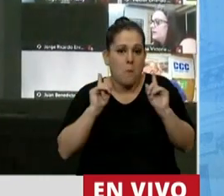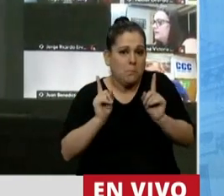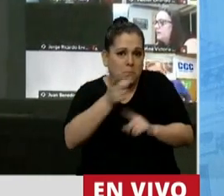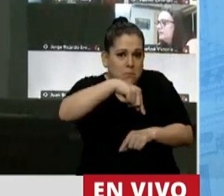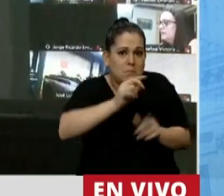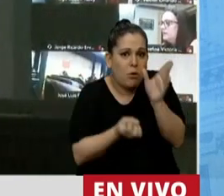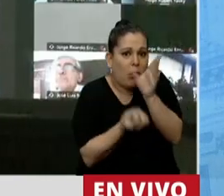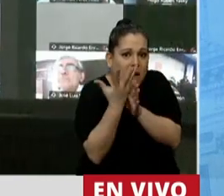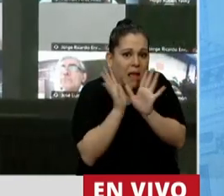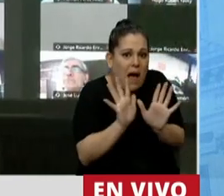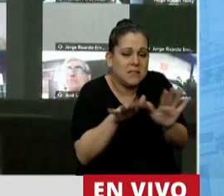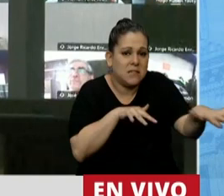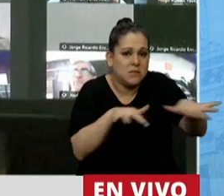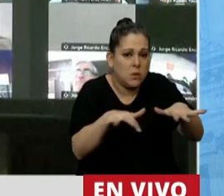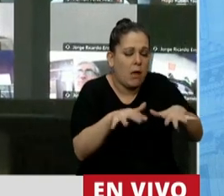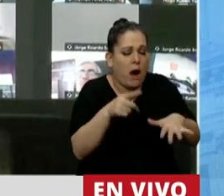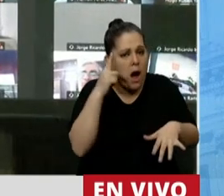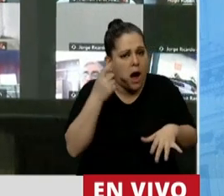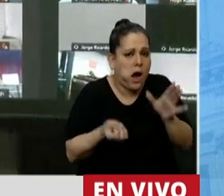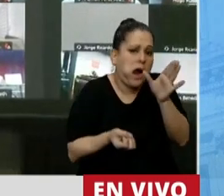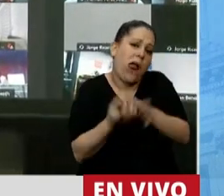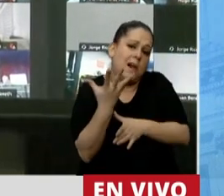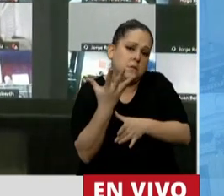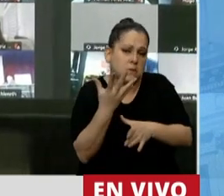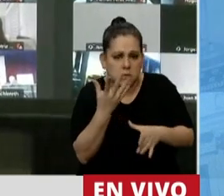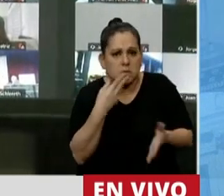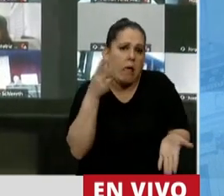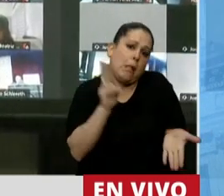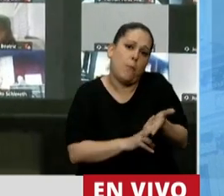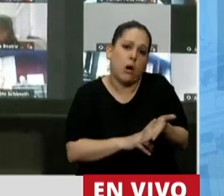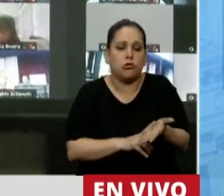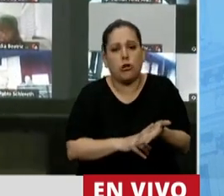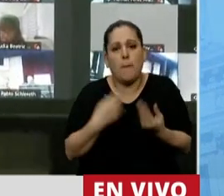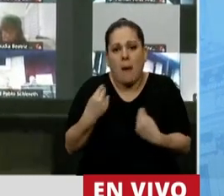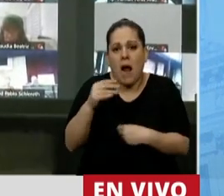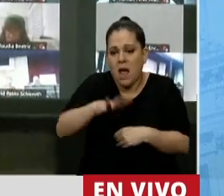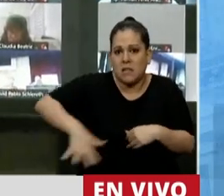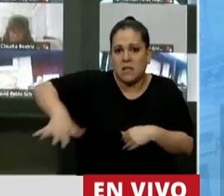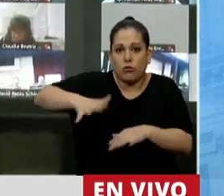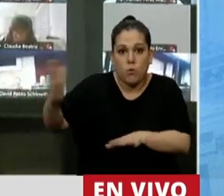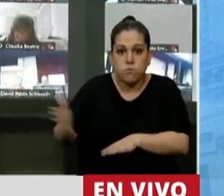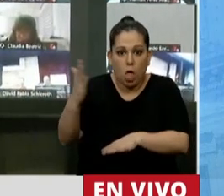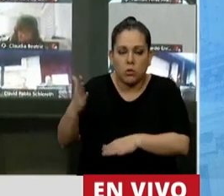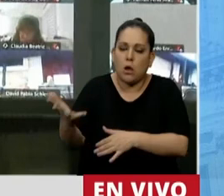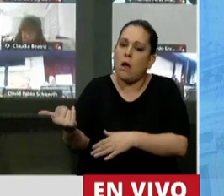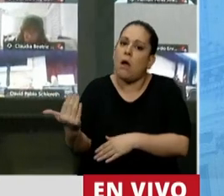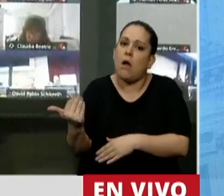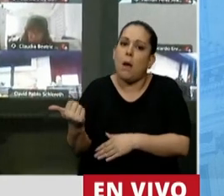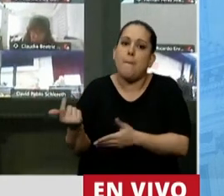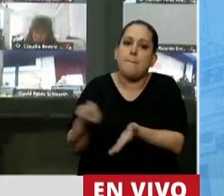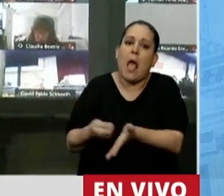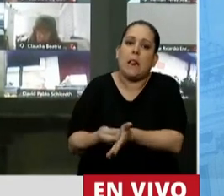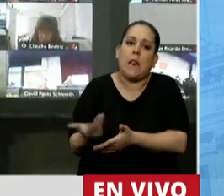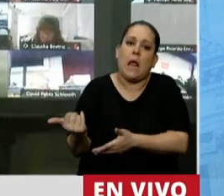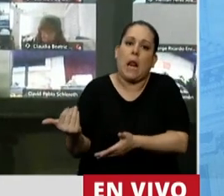crearon, inventan impuestos para sacarle más plata a los sectores que producen y a las provincias que no